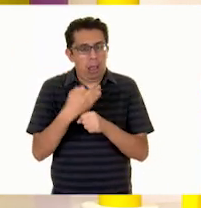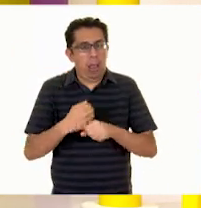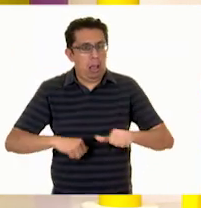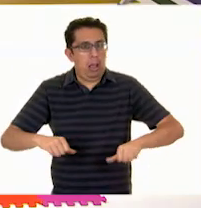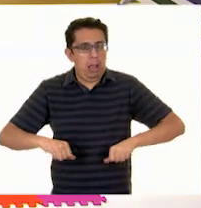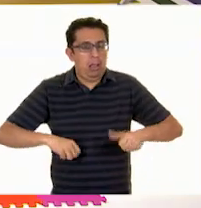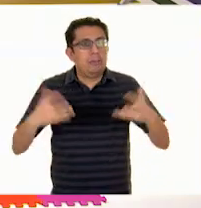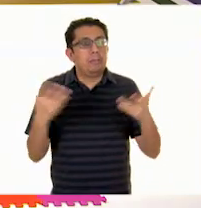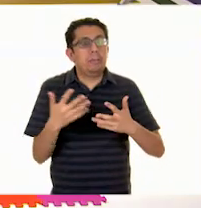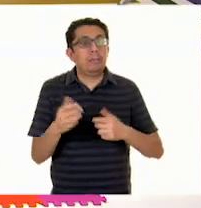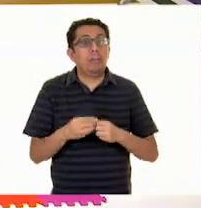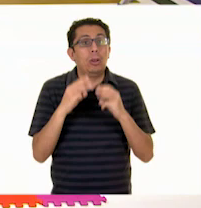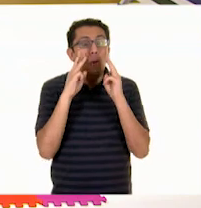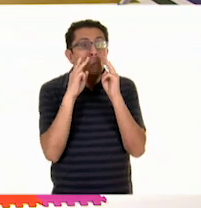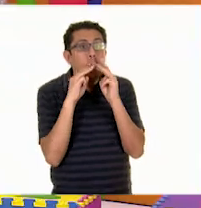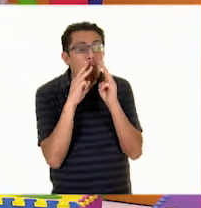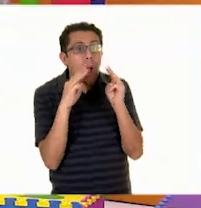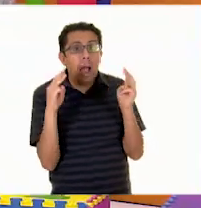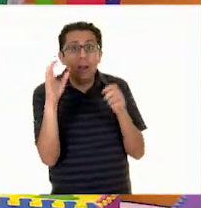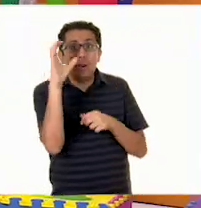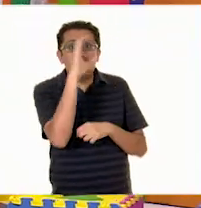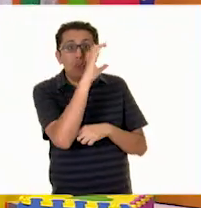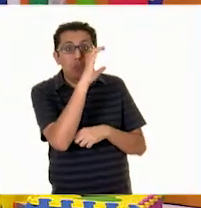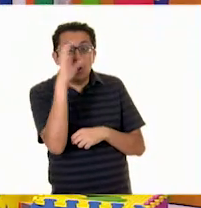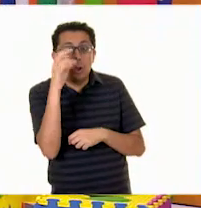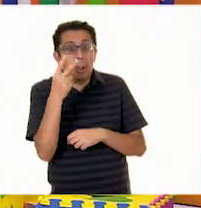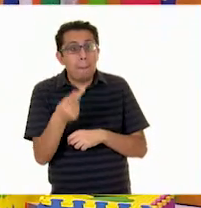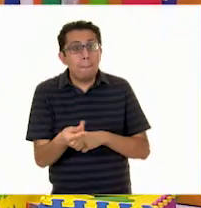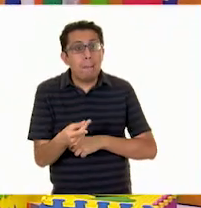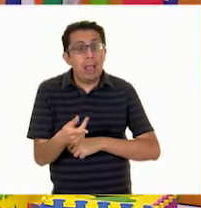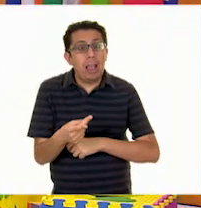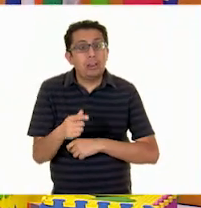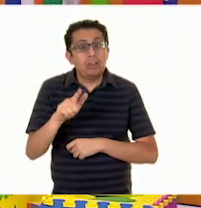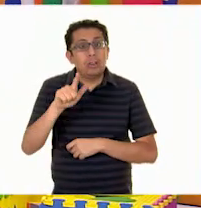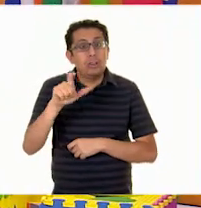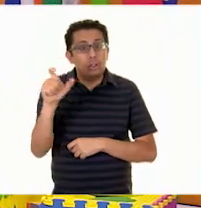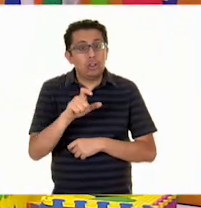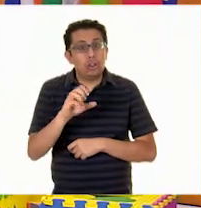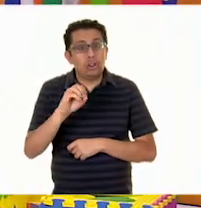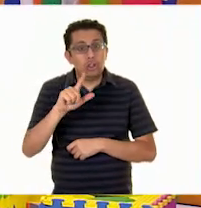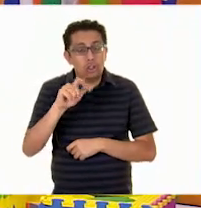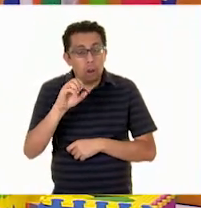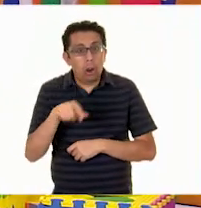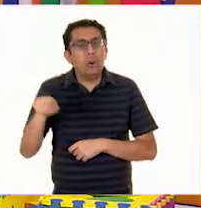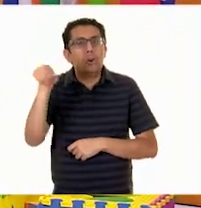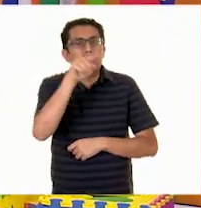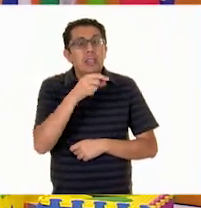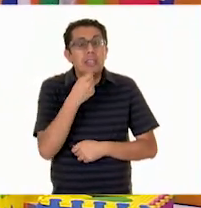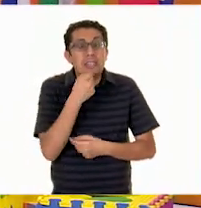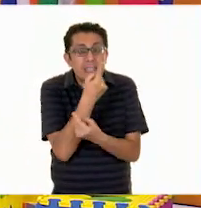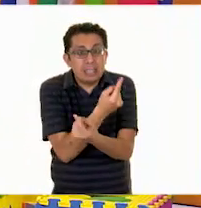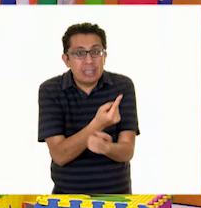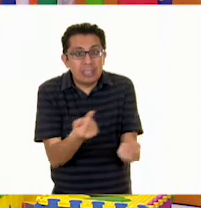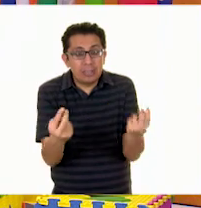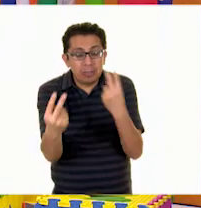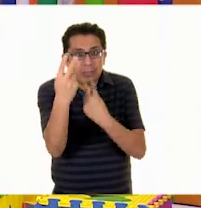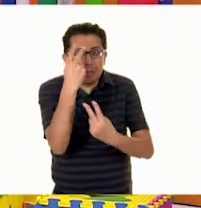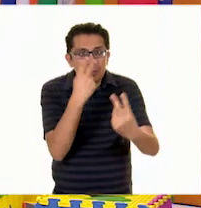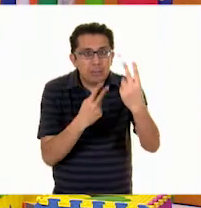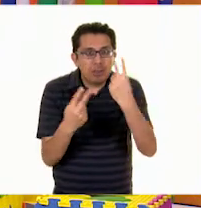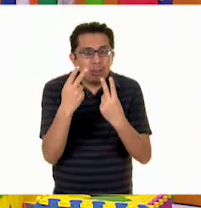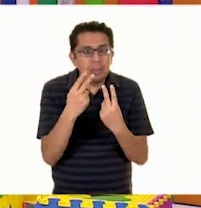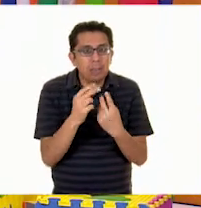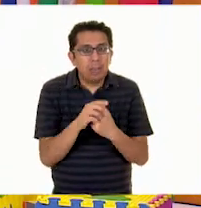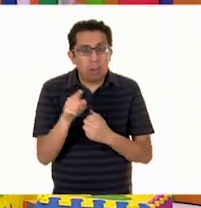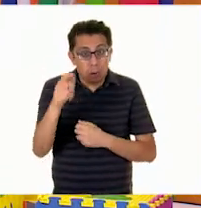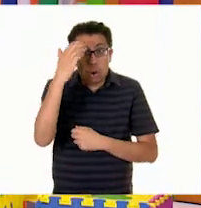maestra. ¡Guau! Mira tu fotografía de estos xolos cuincles. Ustedes, niños y niñas que nos están viendo desde su casa, ¿conocen los